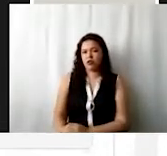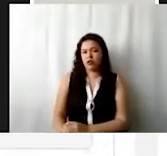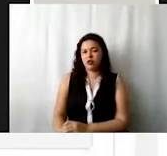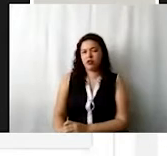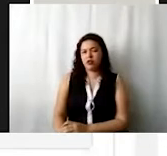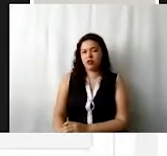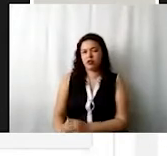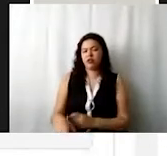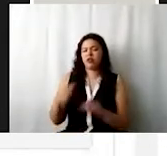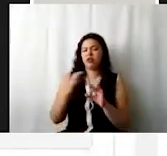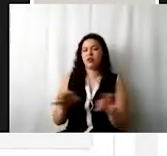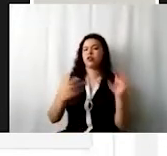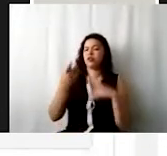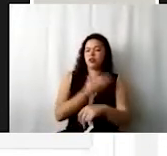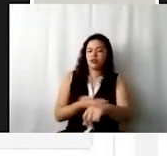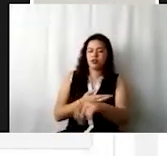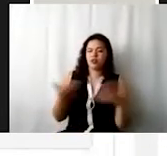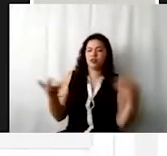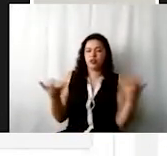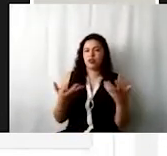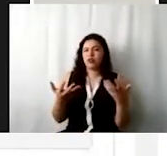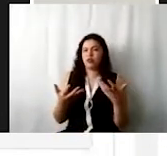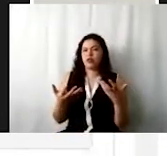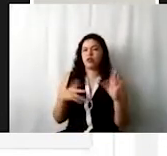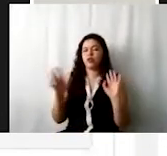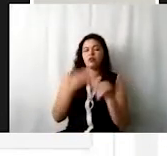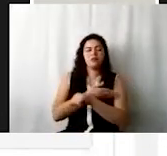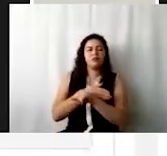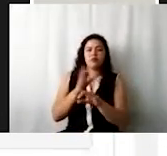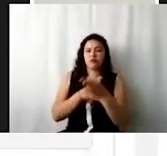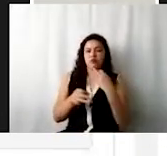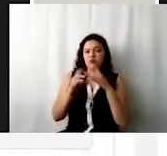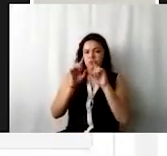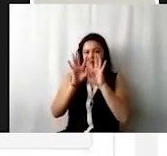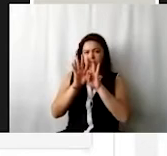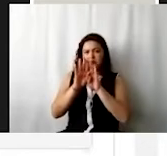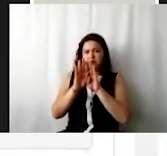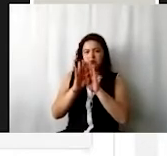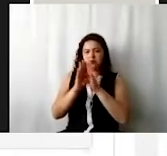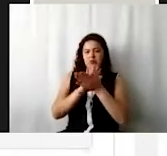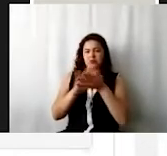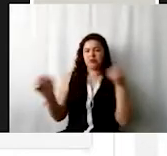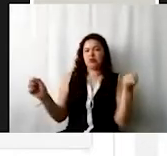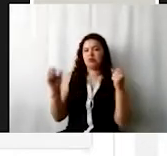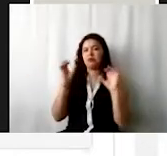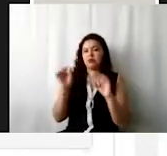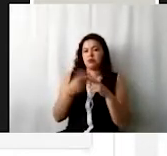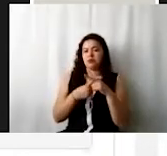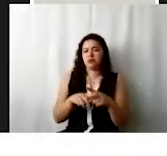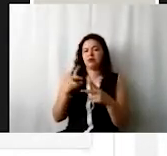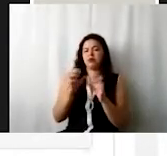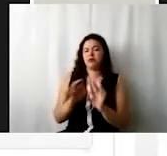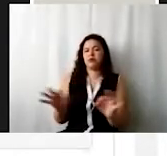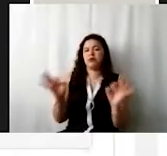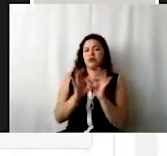ustedes realicen su registro, esto va a estar en blanco. Van a empezar de cero, ajá, entonces es importante que de